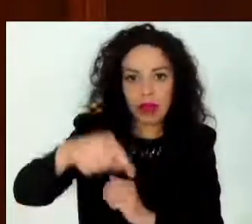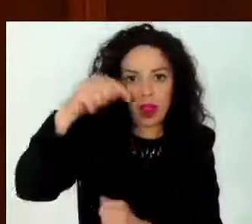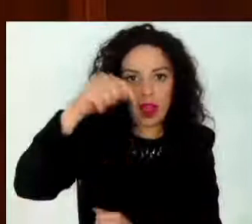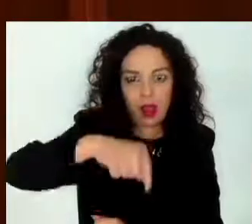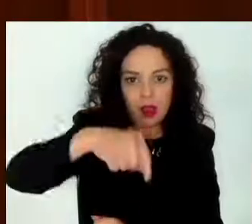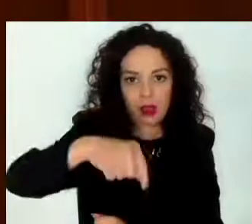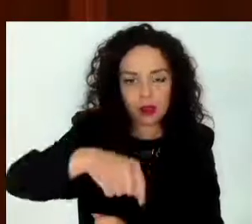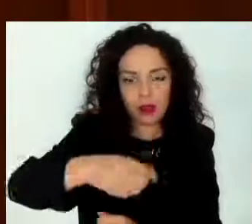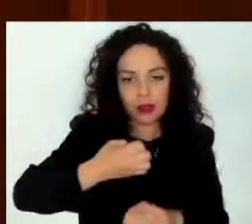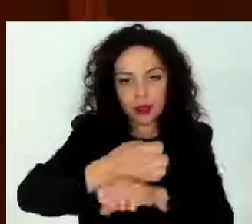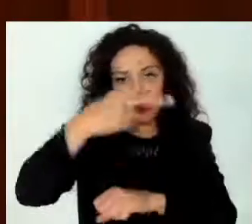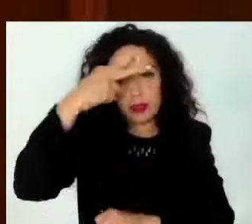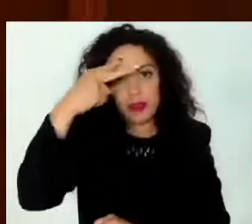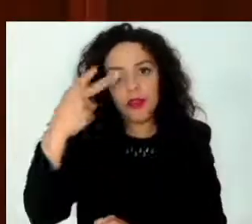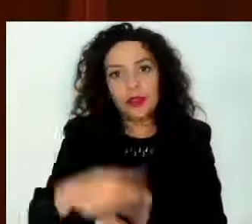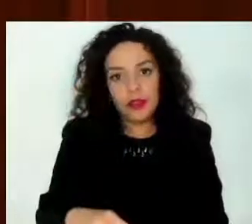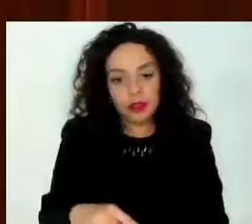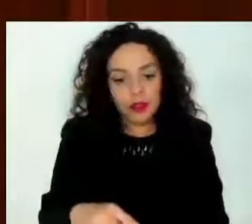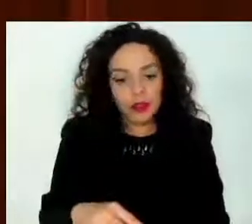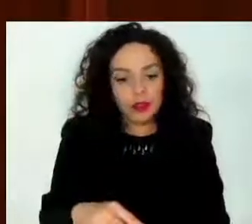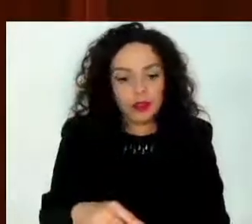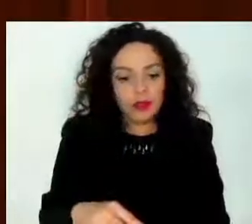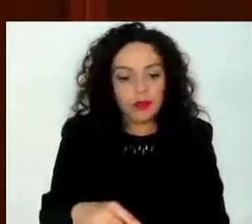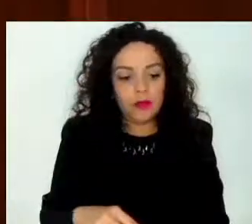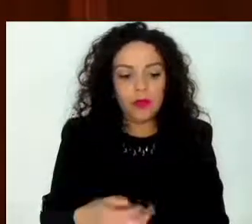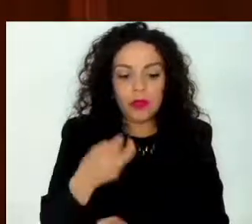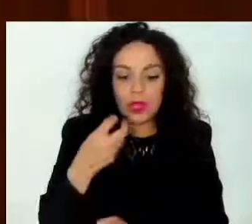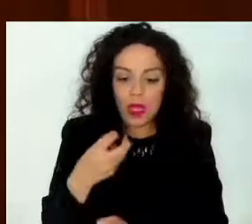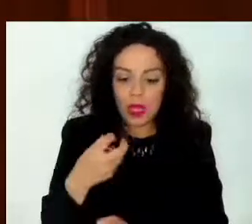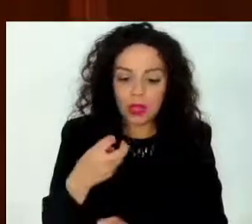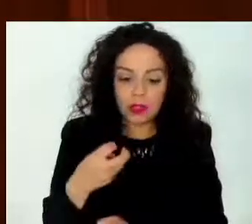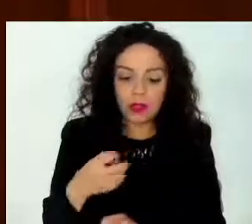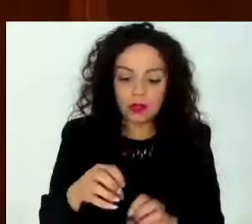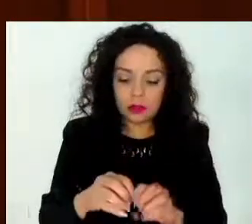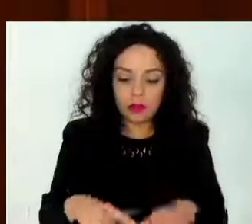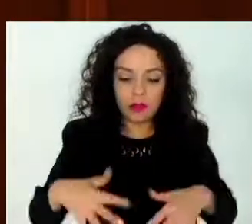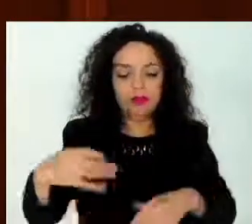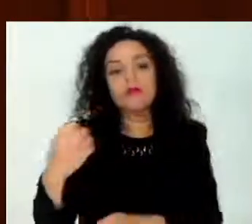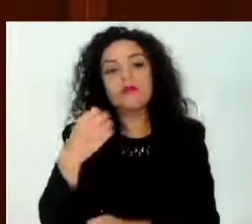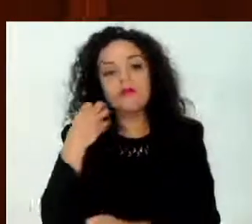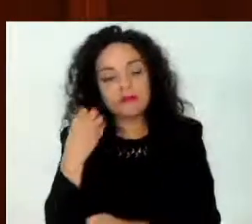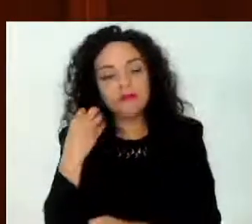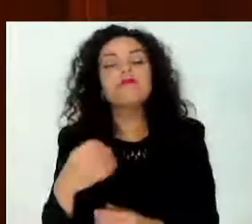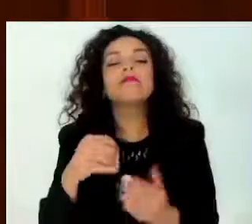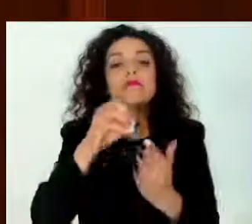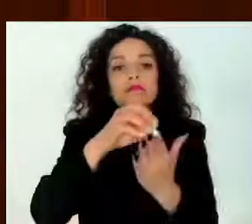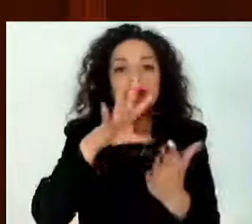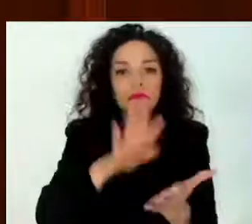acta de la presente sesión y queda a su disposición quien guste adherirse. Muchas gracias.